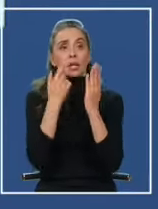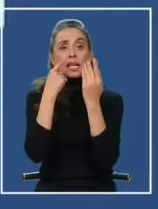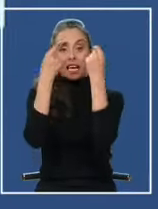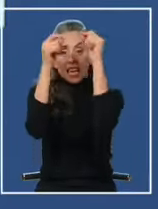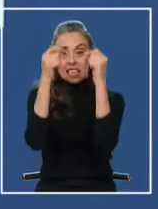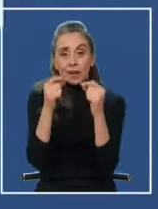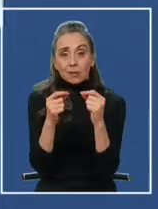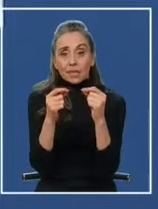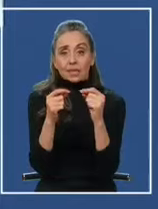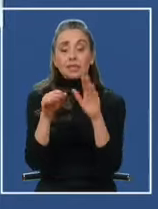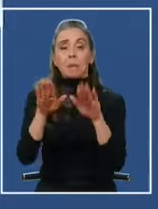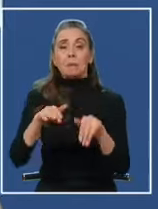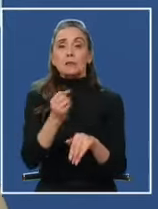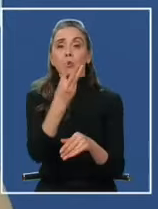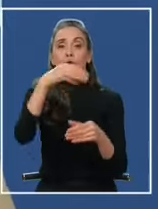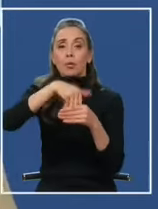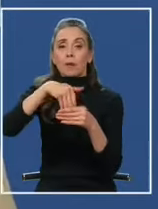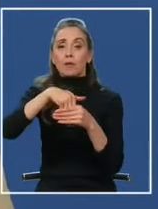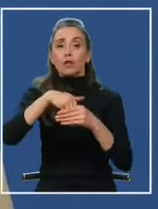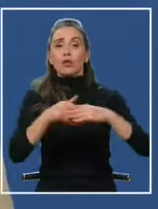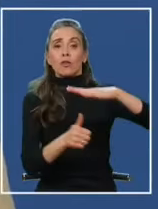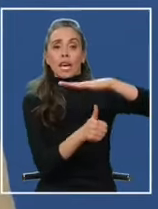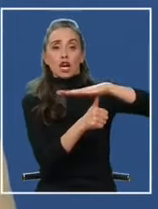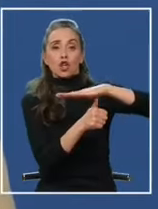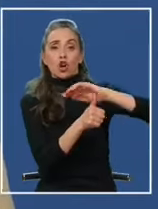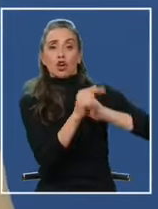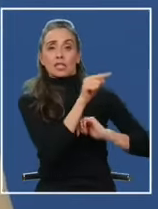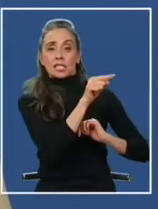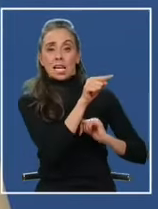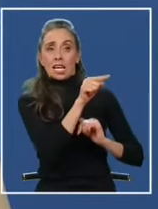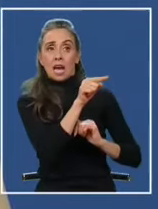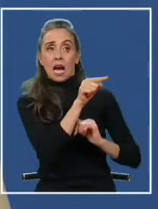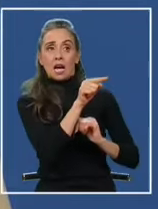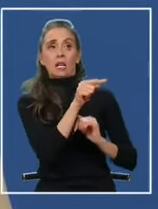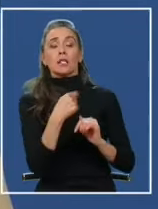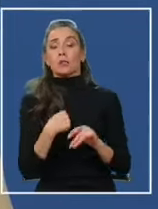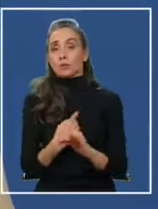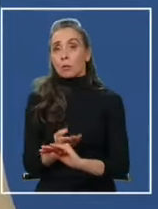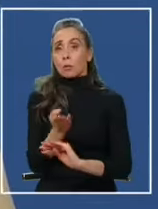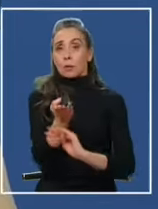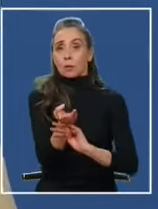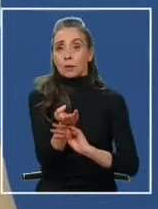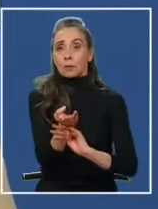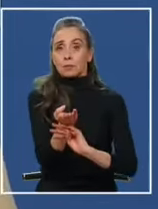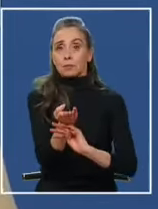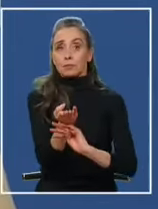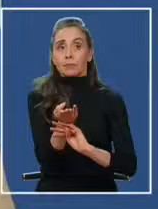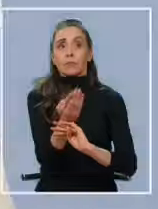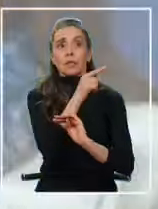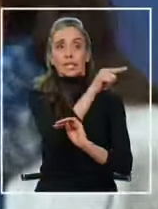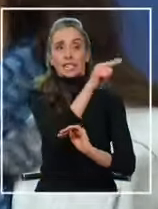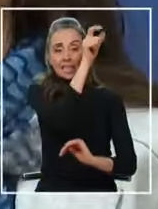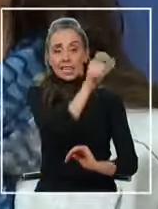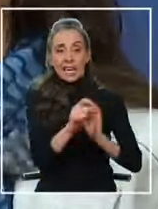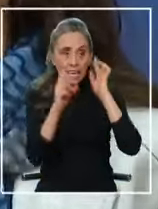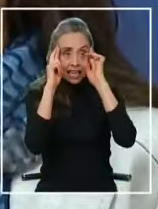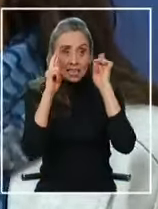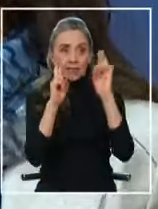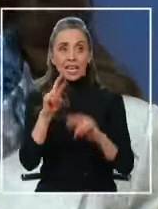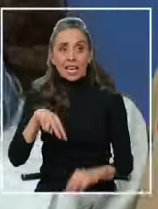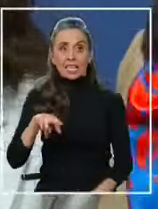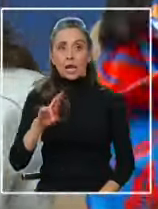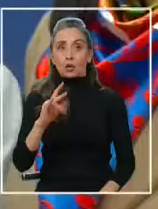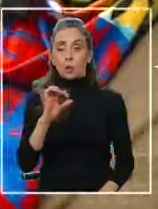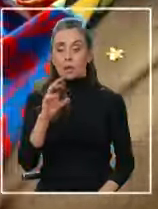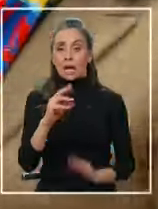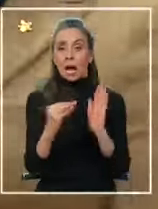revisar incluso la misma votación del concejal. Entonces, yo lo que le pido es que reflexione. RN con